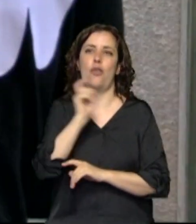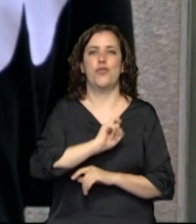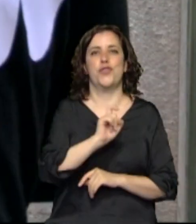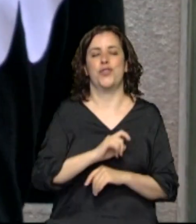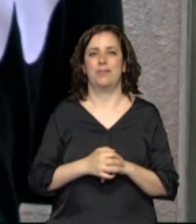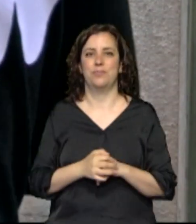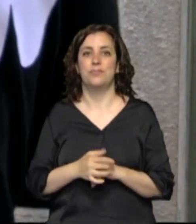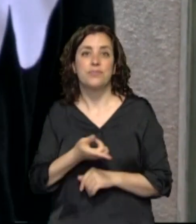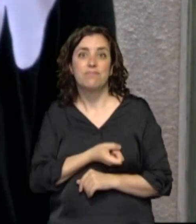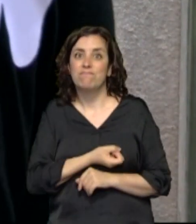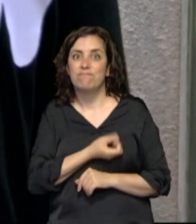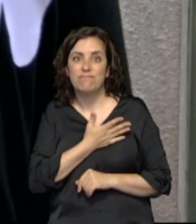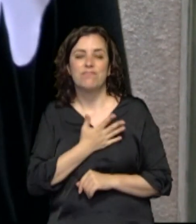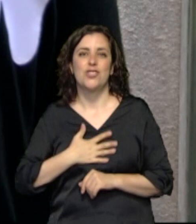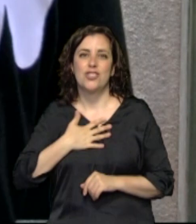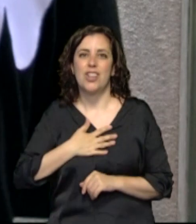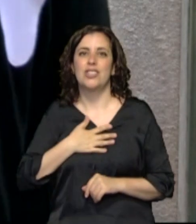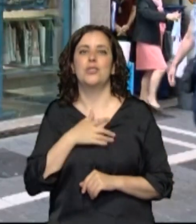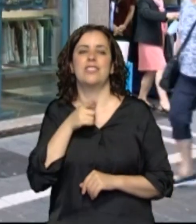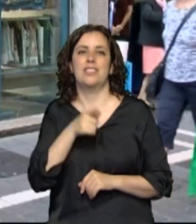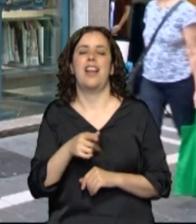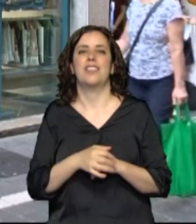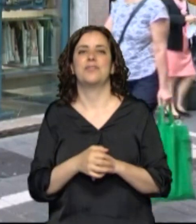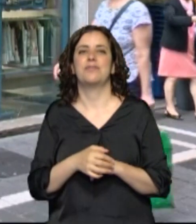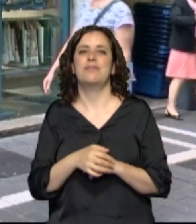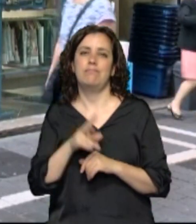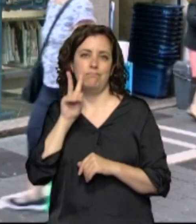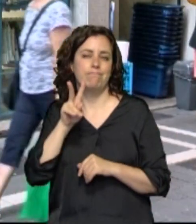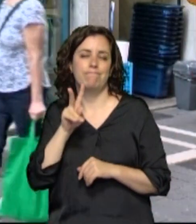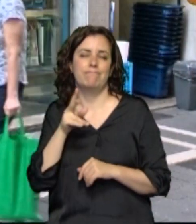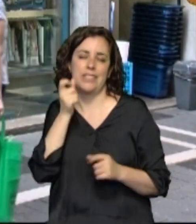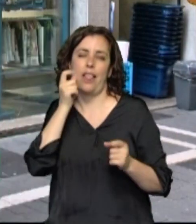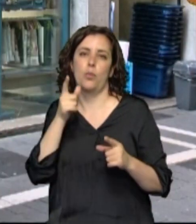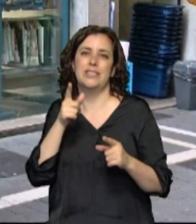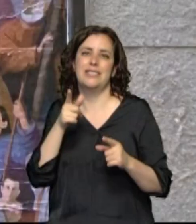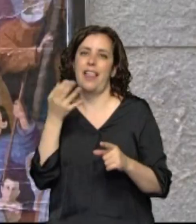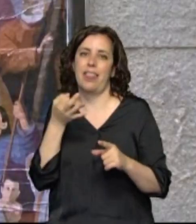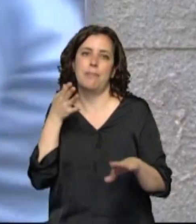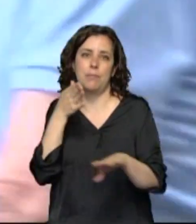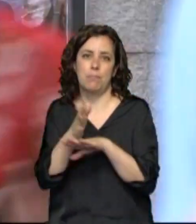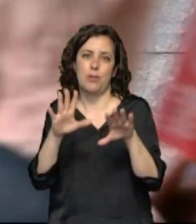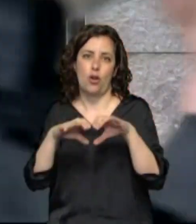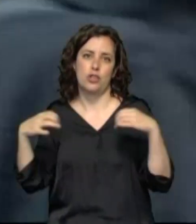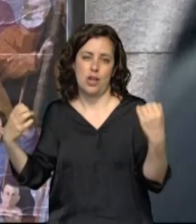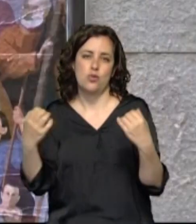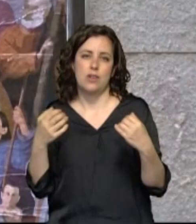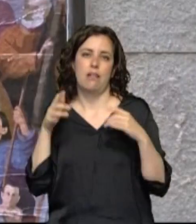socio de Osasuna, LKN reconoce que la presencia de los aficionados en los campos es fundamental y su ausencia es como un linzo en blanco.